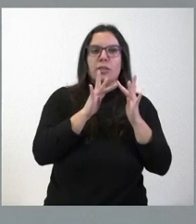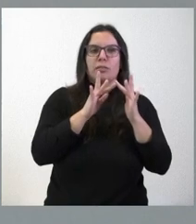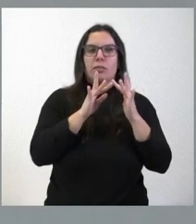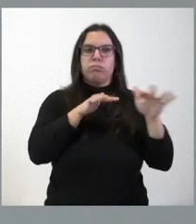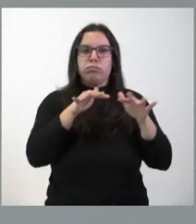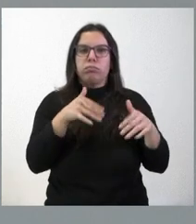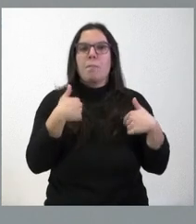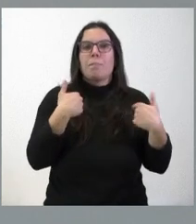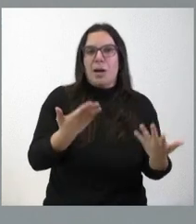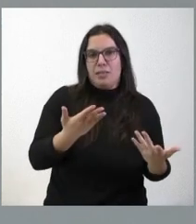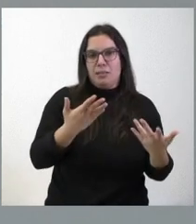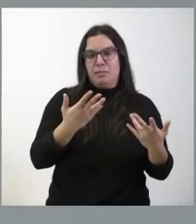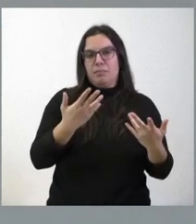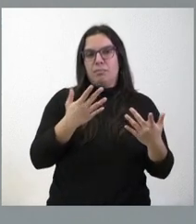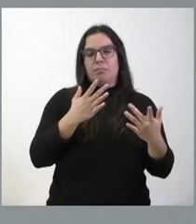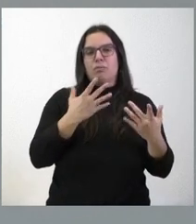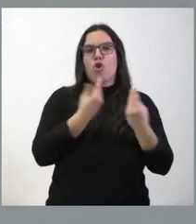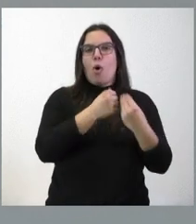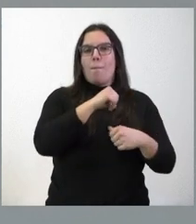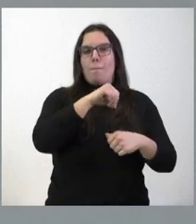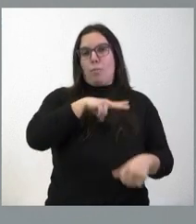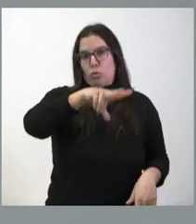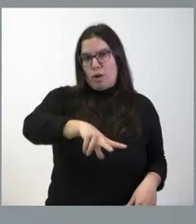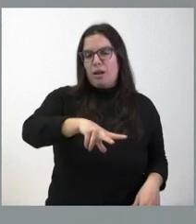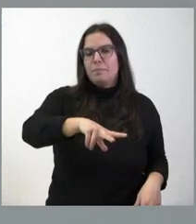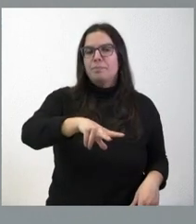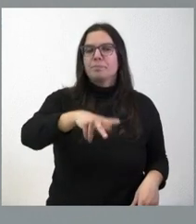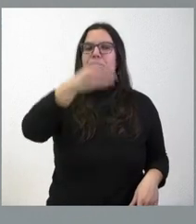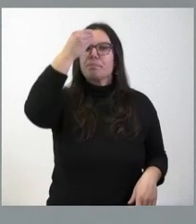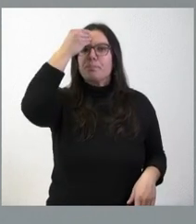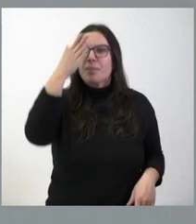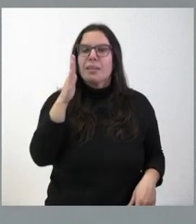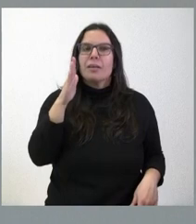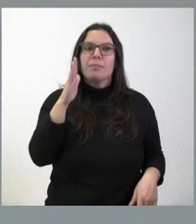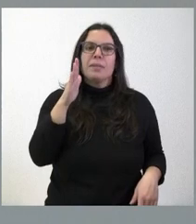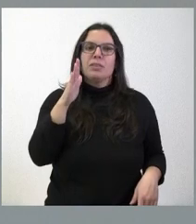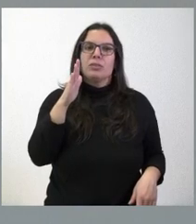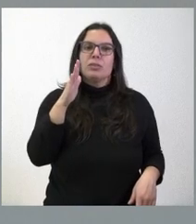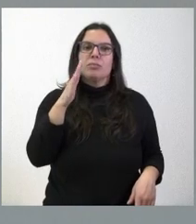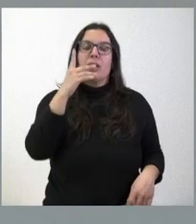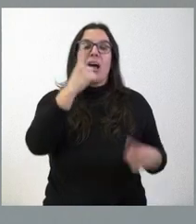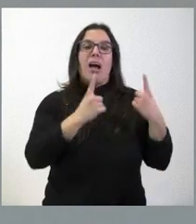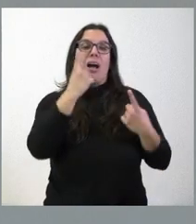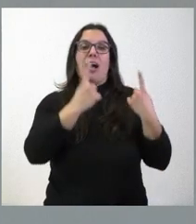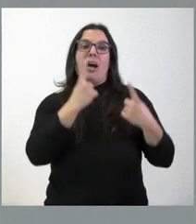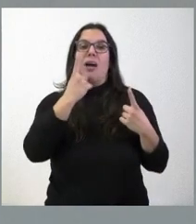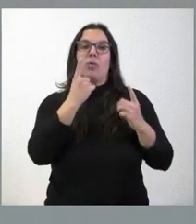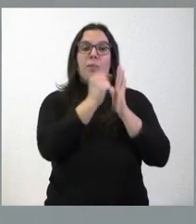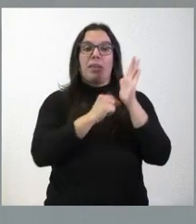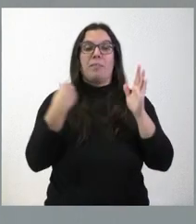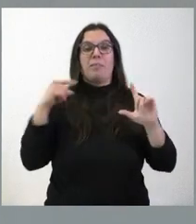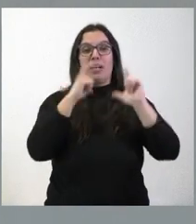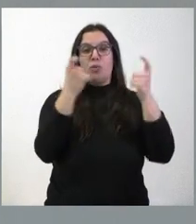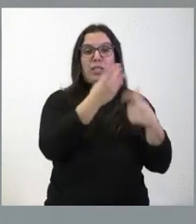especialmente las transfronterizas. Creemos que algunas medidas que siempre se plantean en estas cumbres hispano